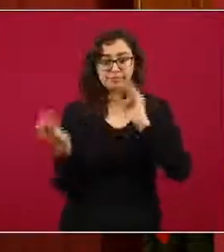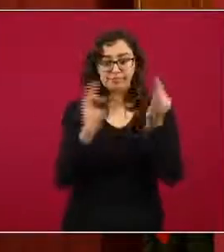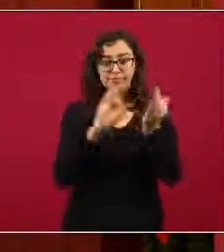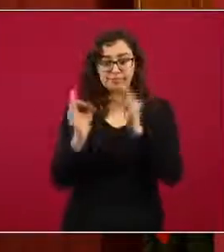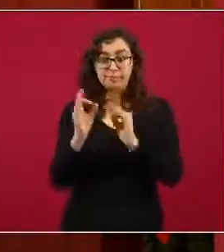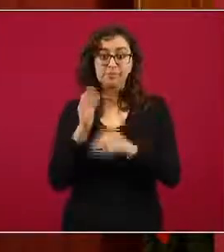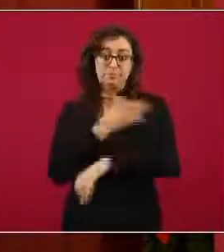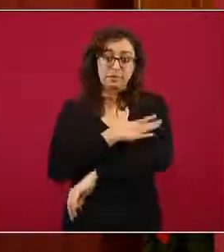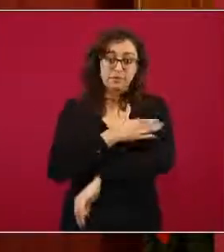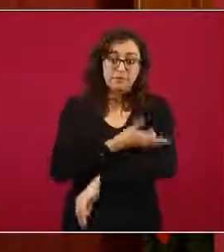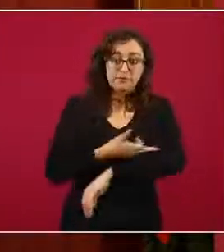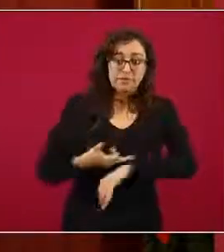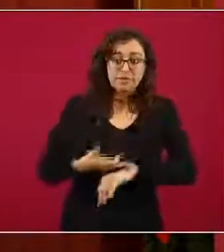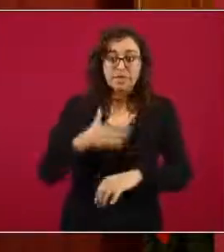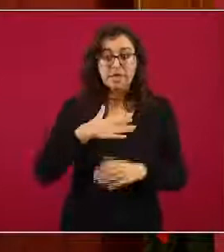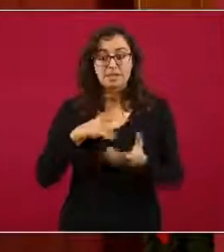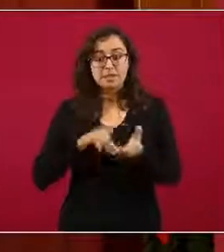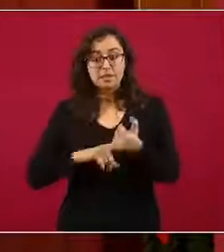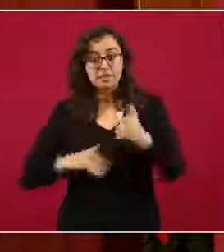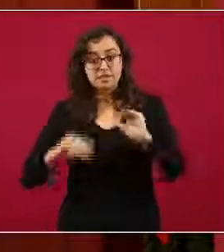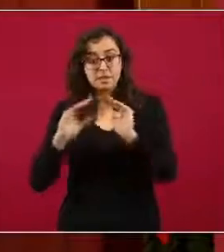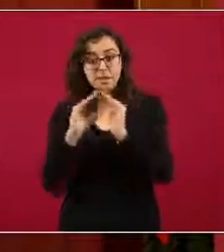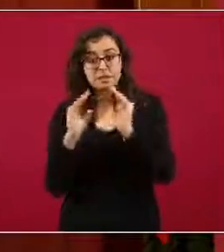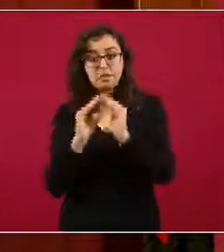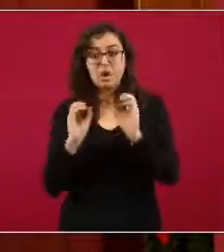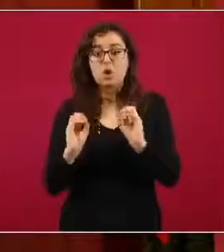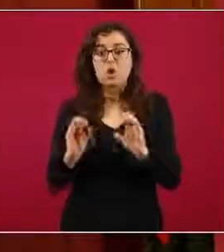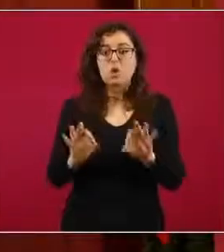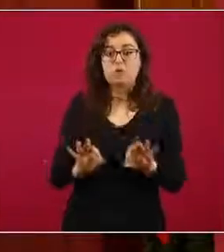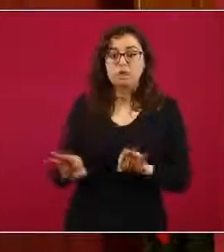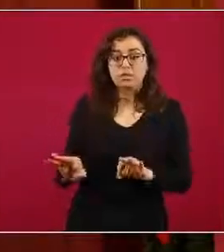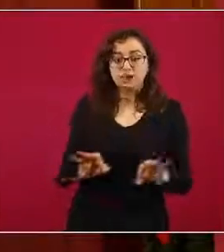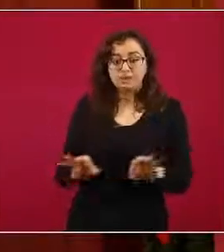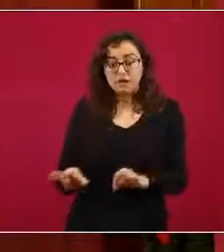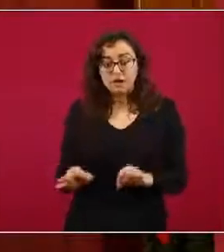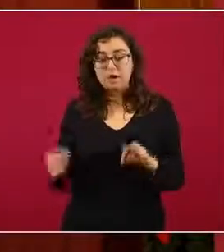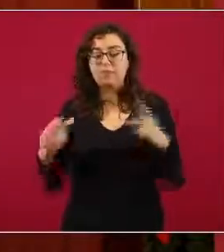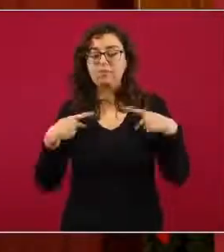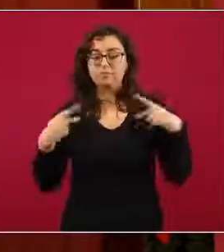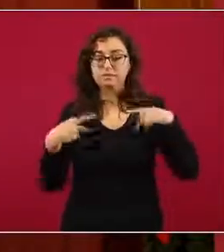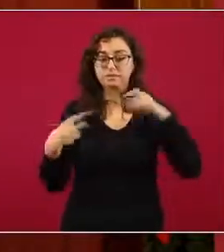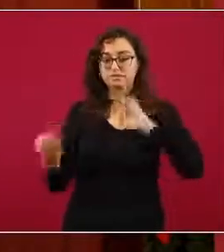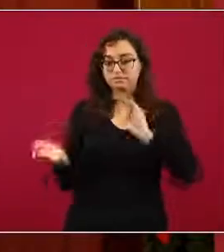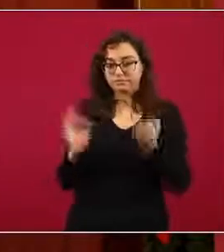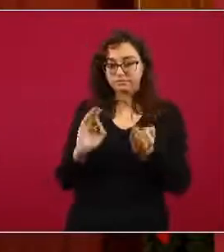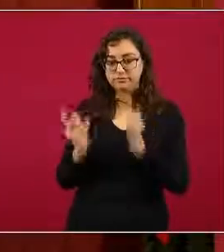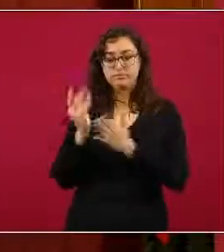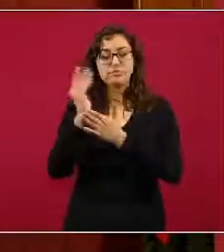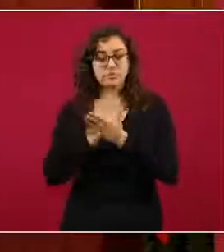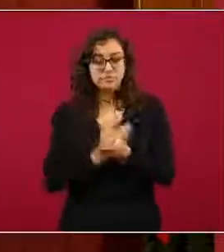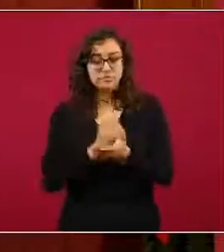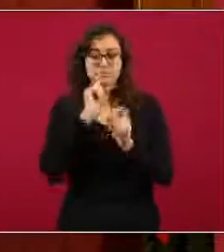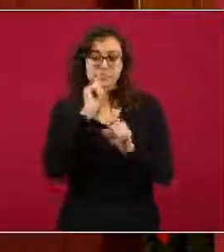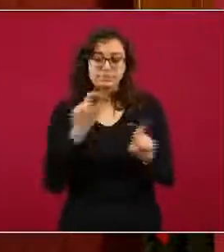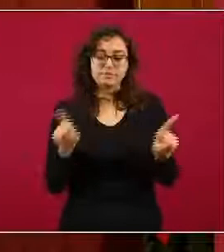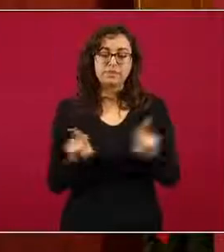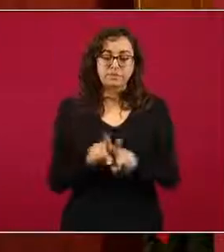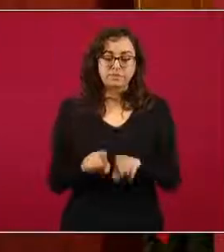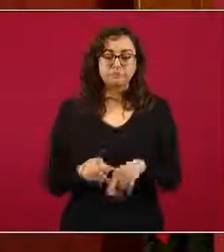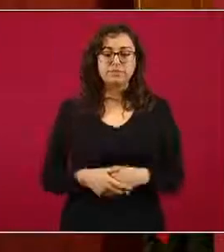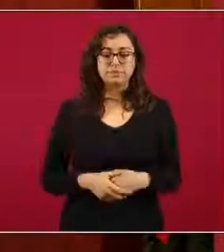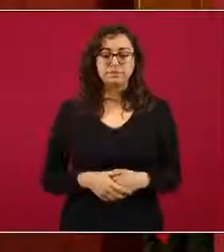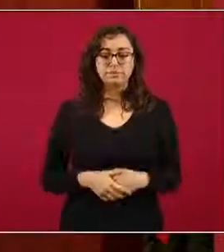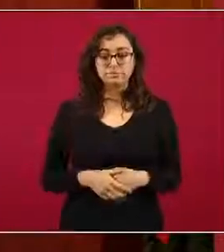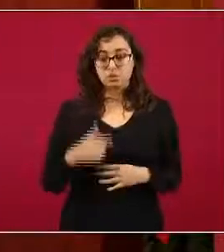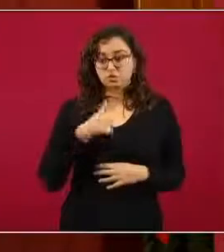familiar, al interior de mi hogar o inclusive en mi ámbito laboral, pues entonces también disminuya la posibilidad de que se contagien al